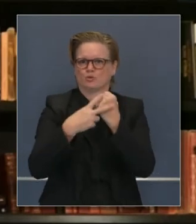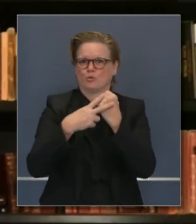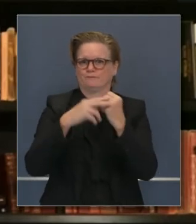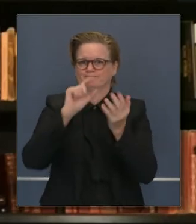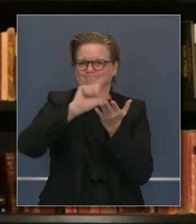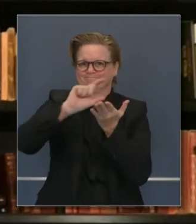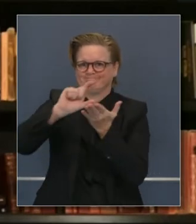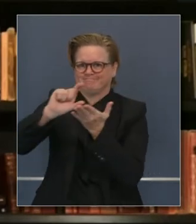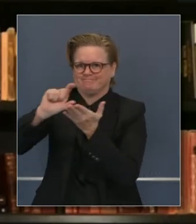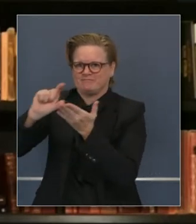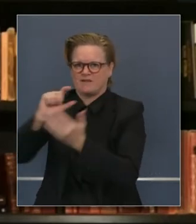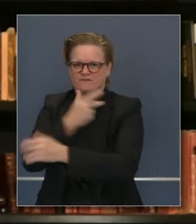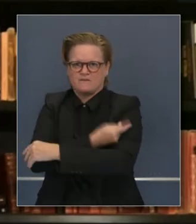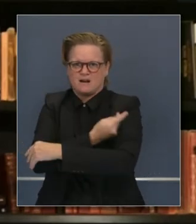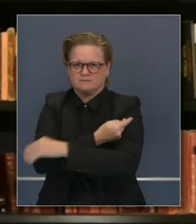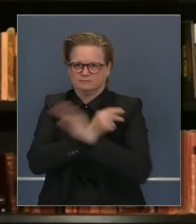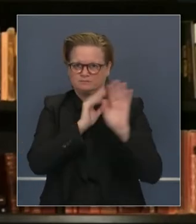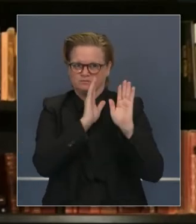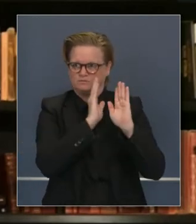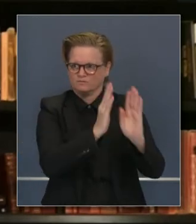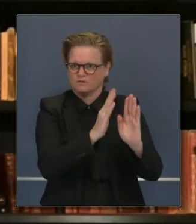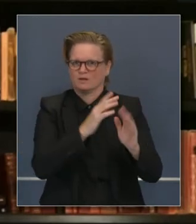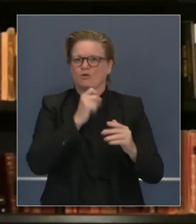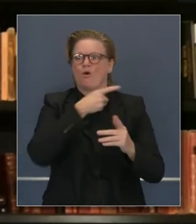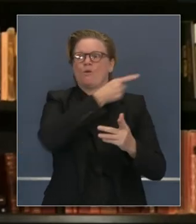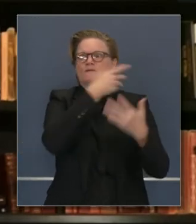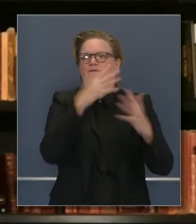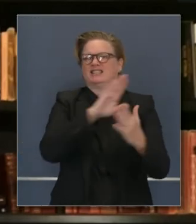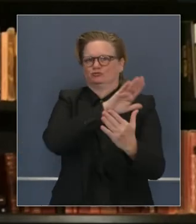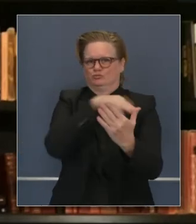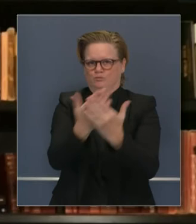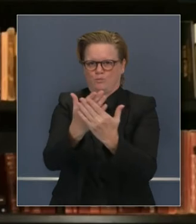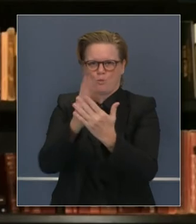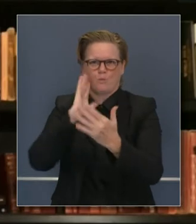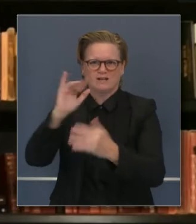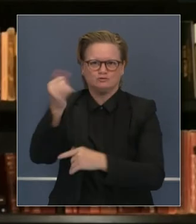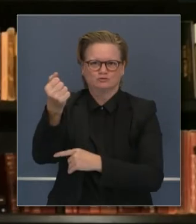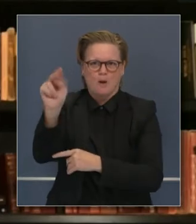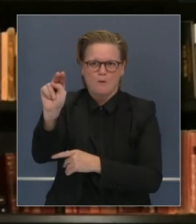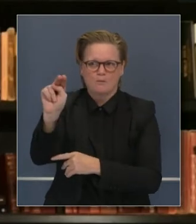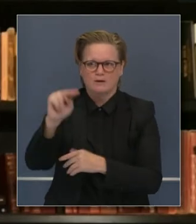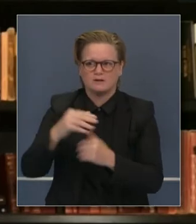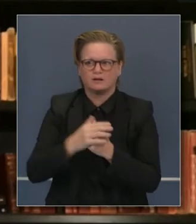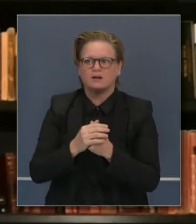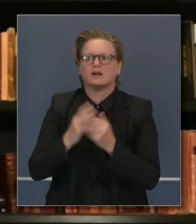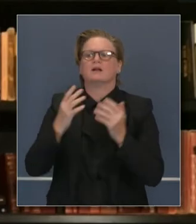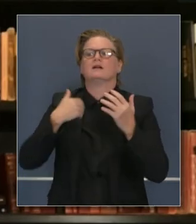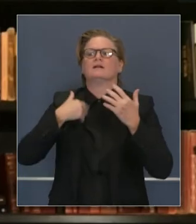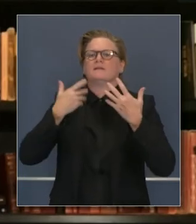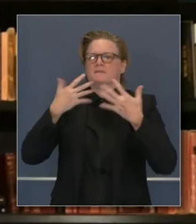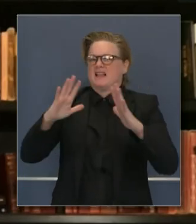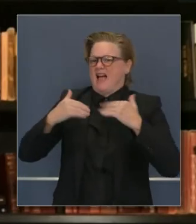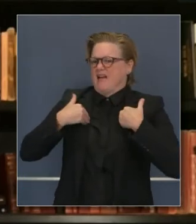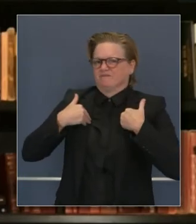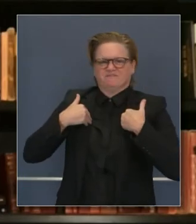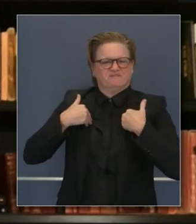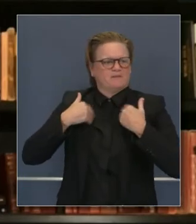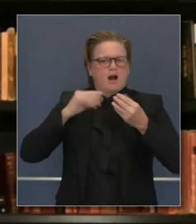otras en enero, preparándonos para esa distribución mayor. Así que tenemos la capacidad existente con